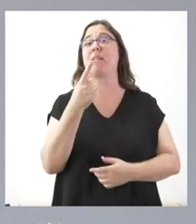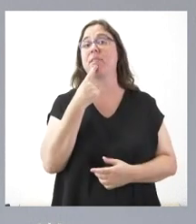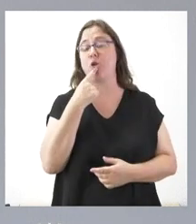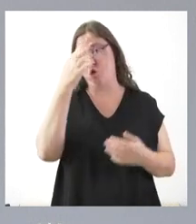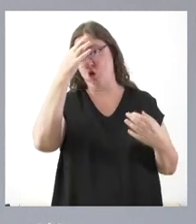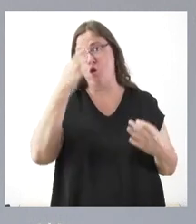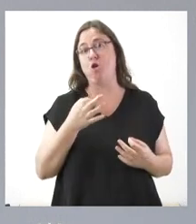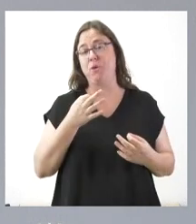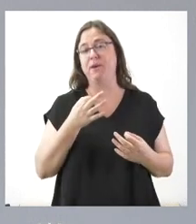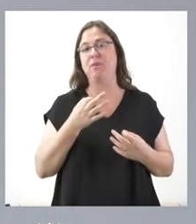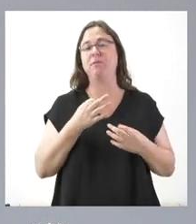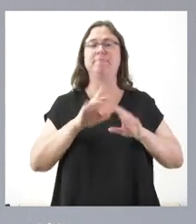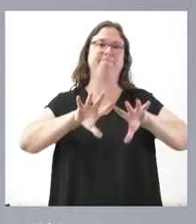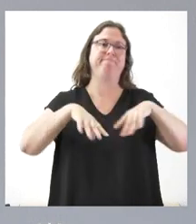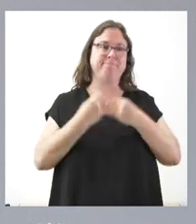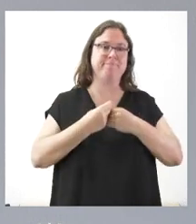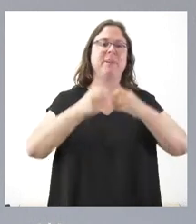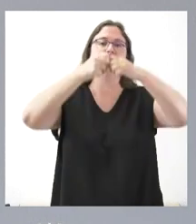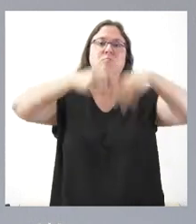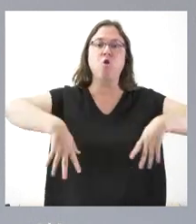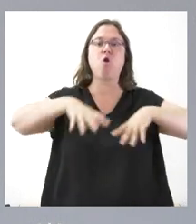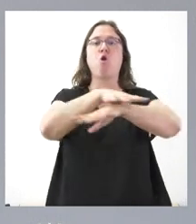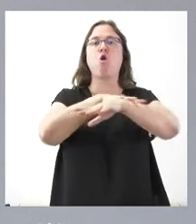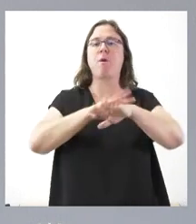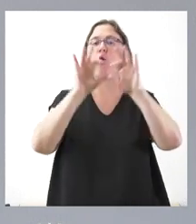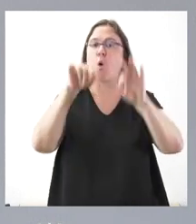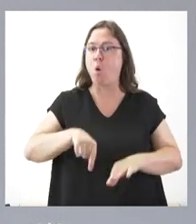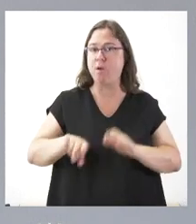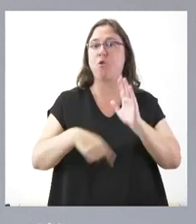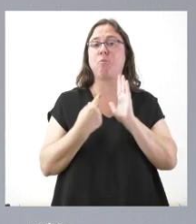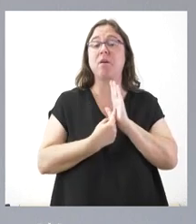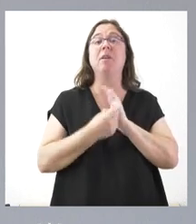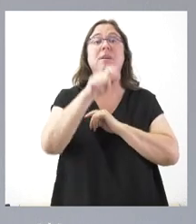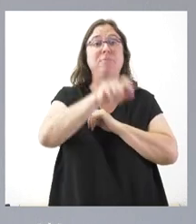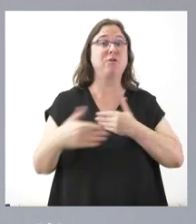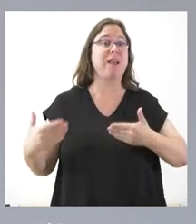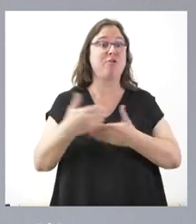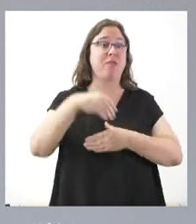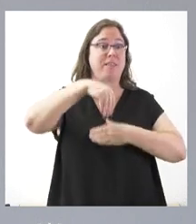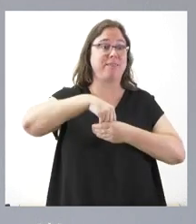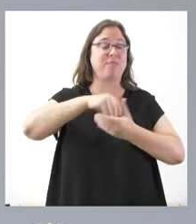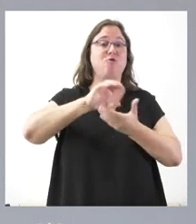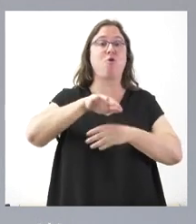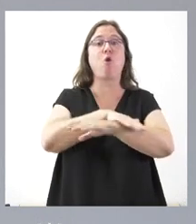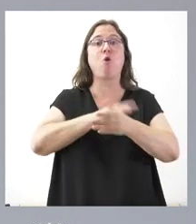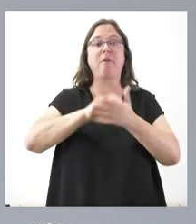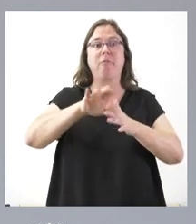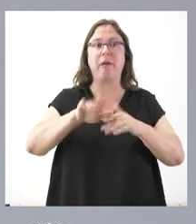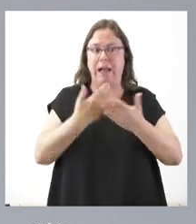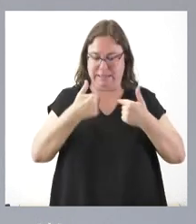lógicamente, se da por completado el organigrama en el día de hoy, todas las personas que formamos parte del Gobierno de Castilla y León, empezando por mí mismo,